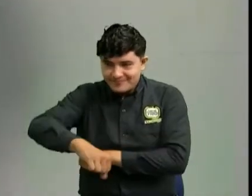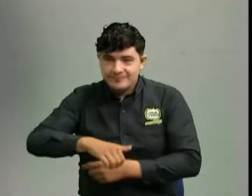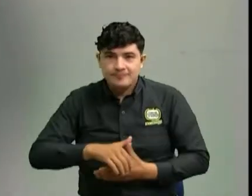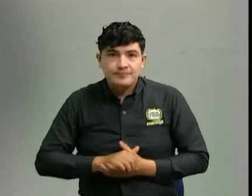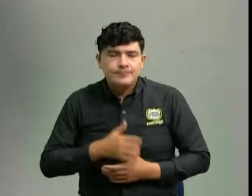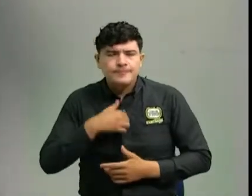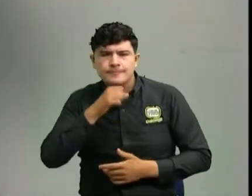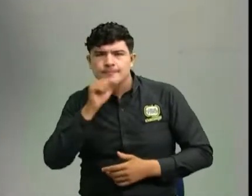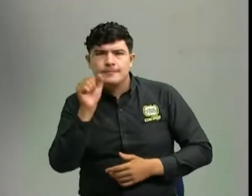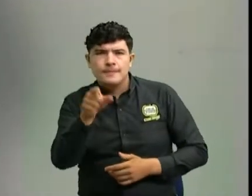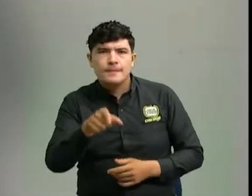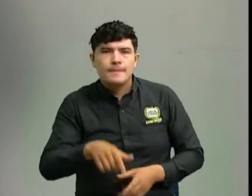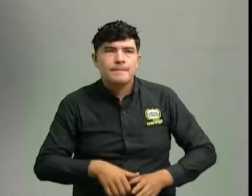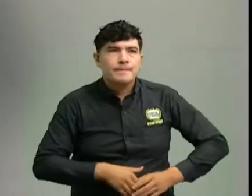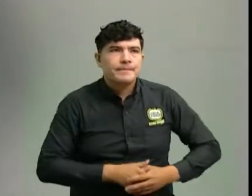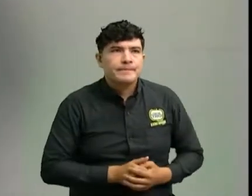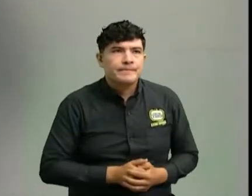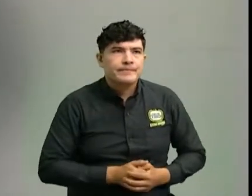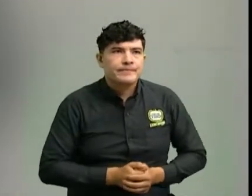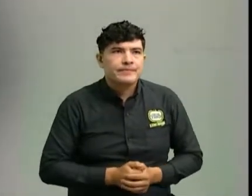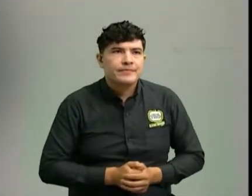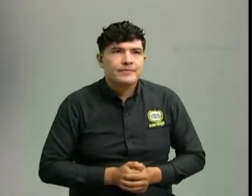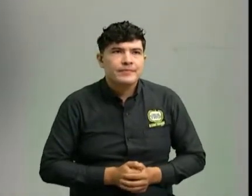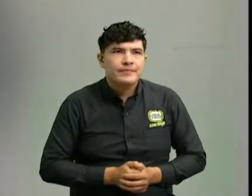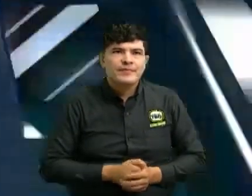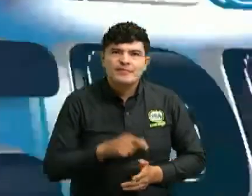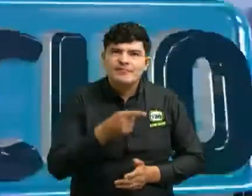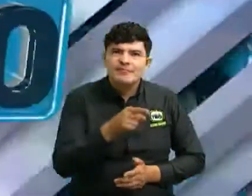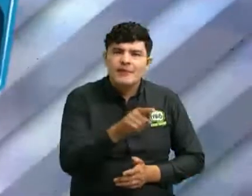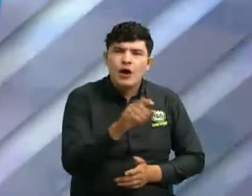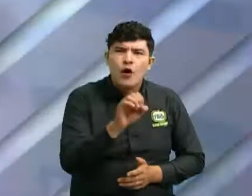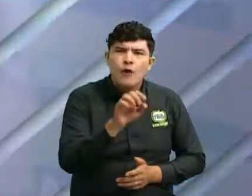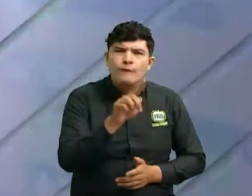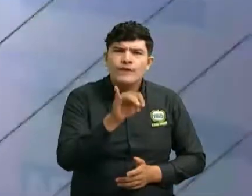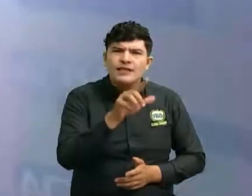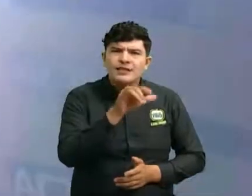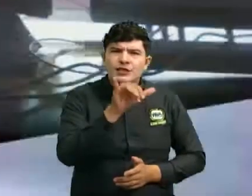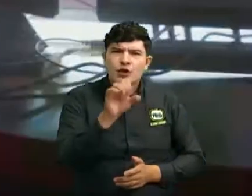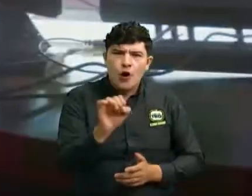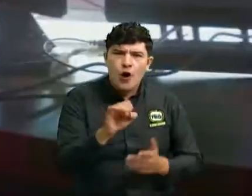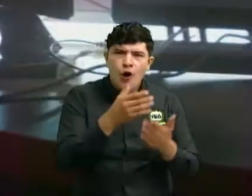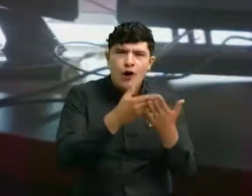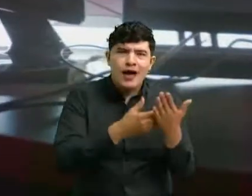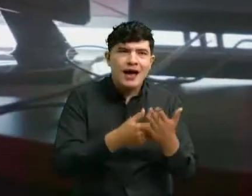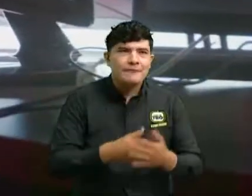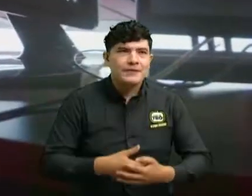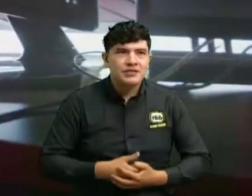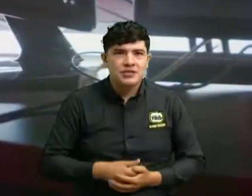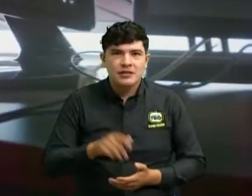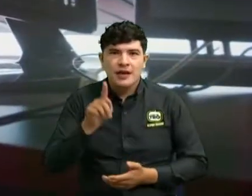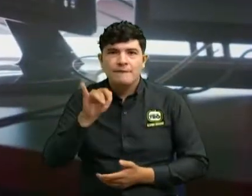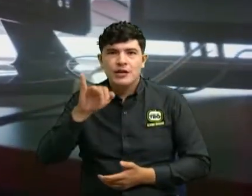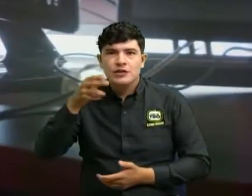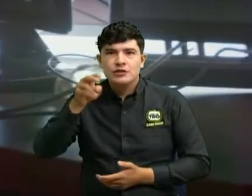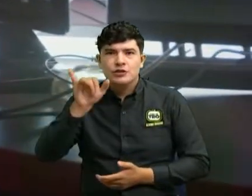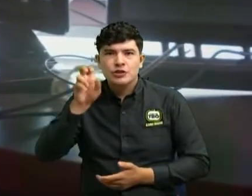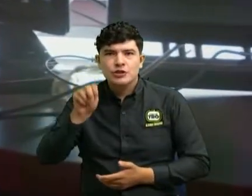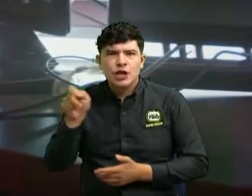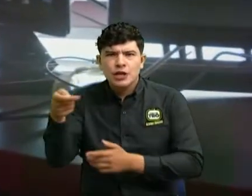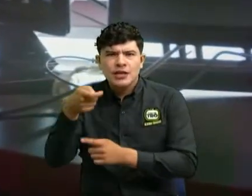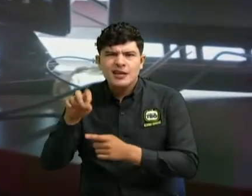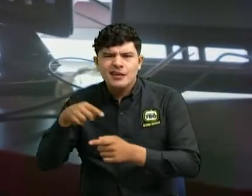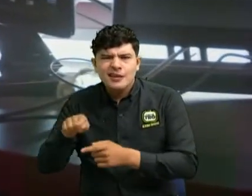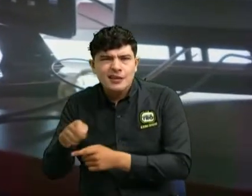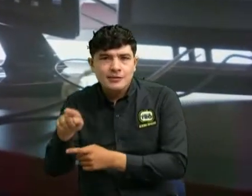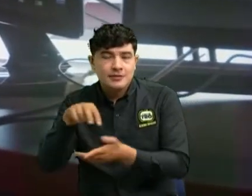pregunta es ¿qué es el phishing? gracias el phishing es el delito de engañar a las personas